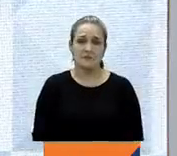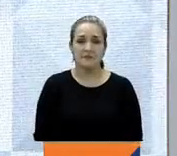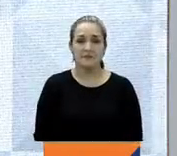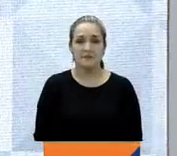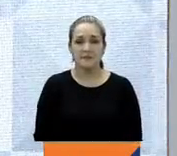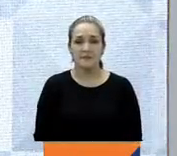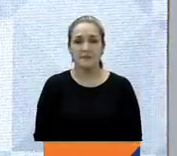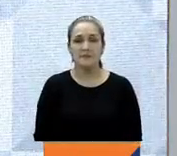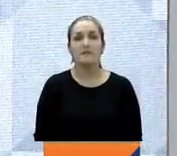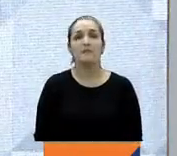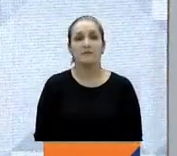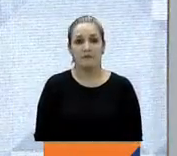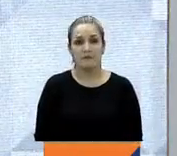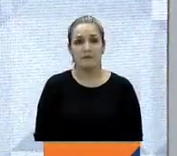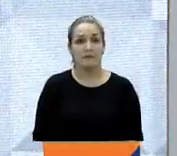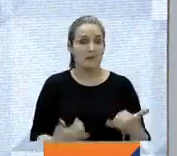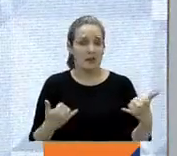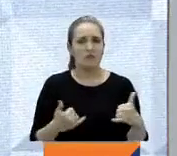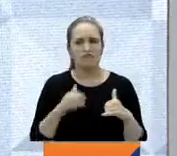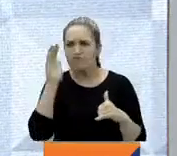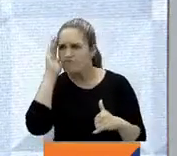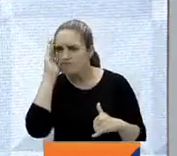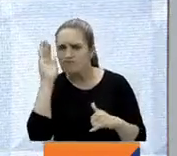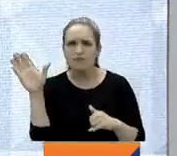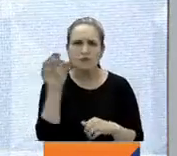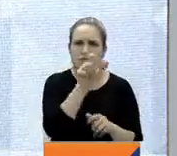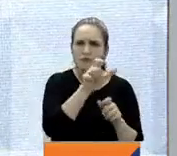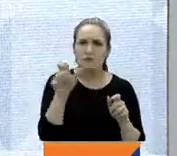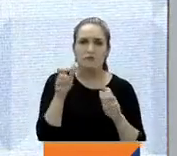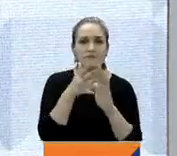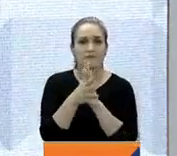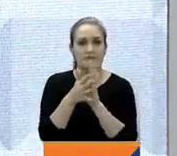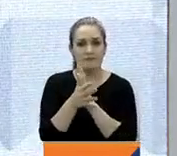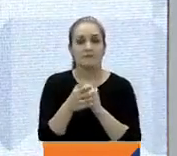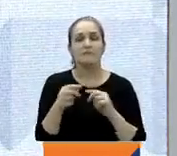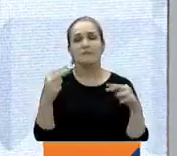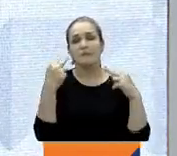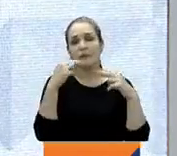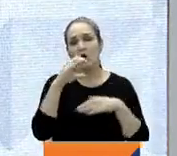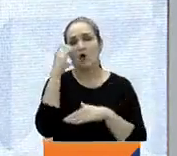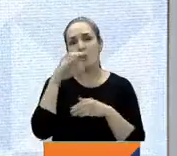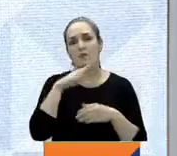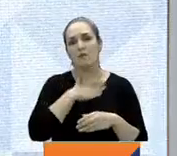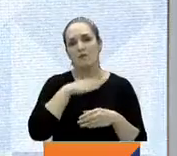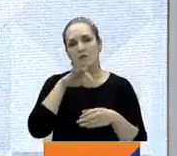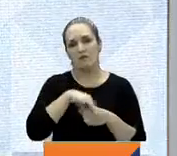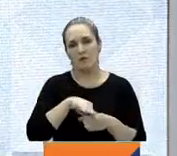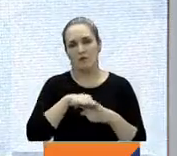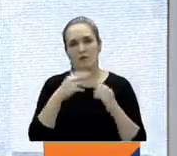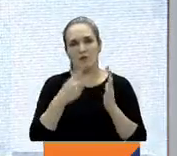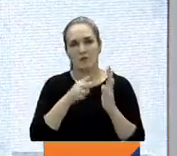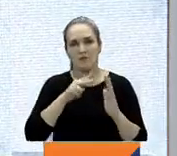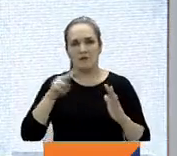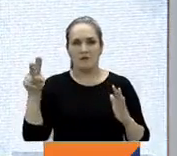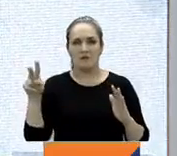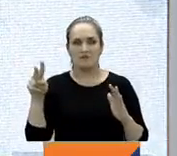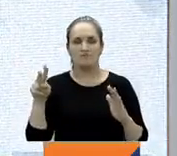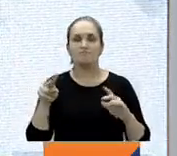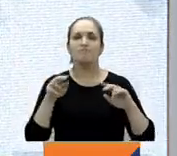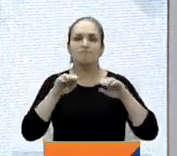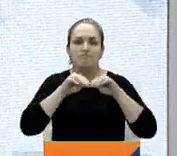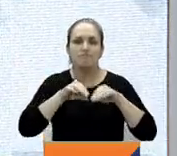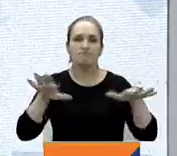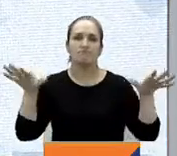Lo seguiremos escuchando, por supuesto, en todas las regiones y en todas nuestras emisiones está Colombia en elección 2022, el gran cubrimiento del sistema de medios